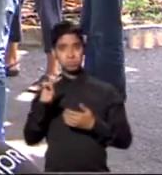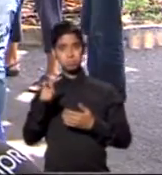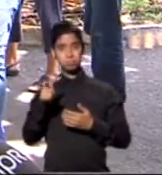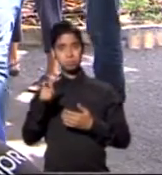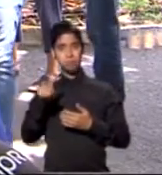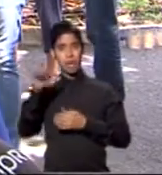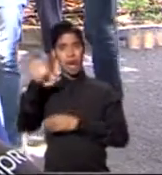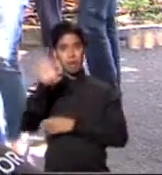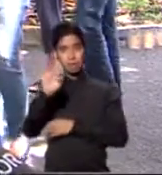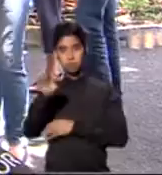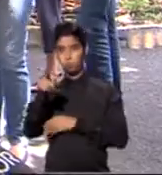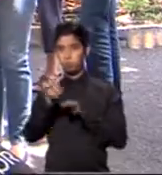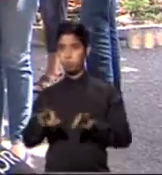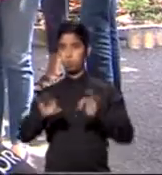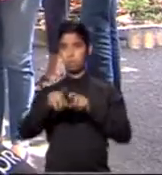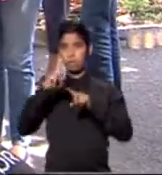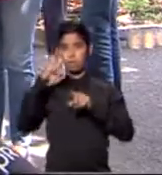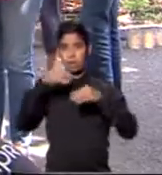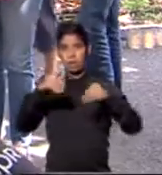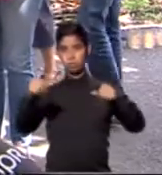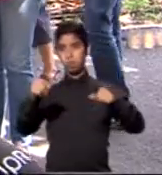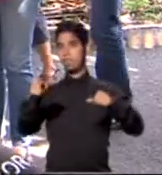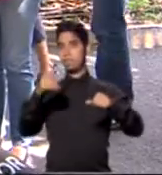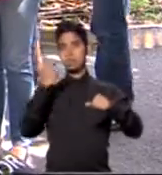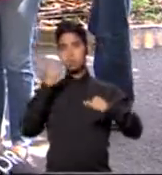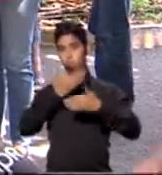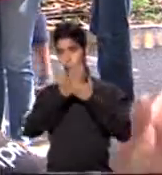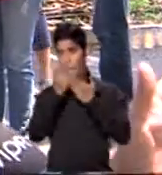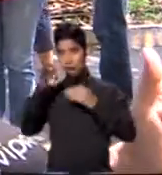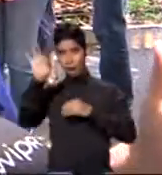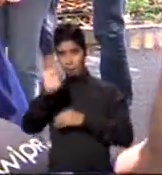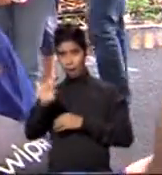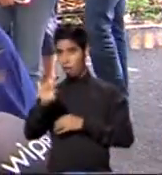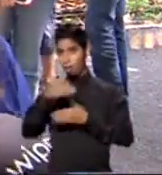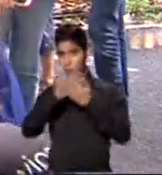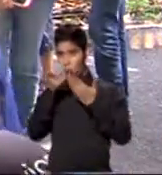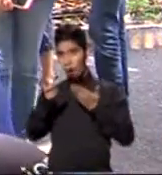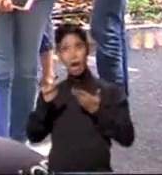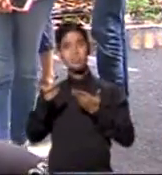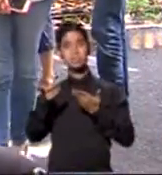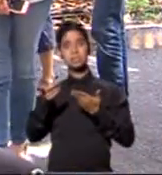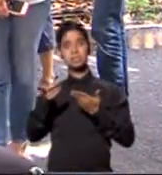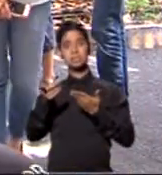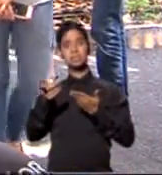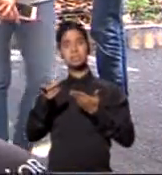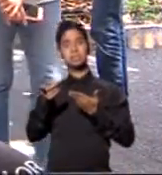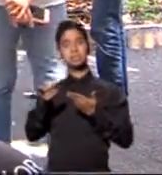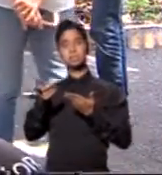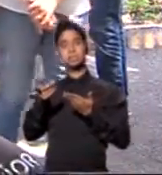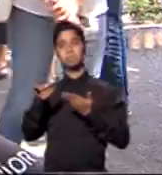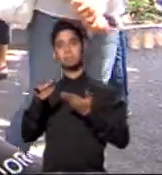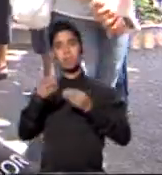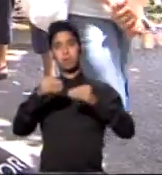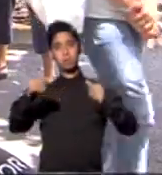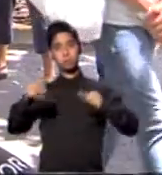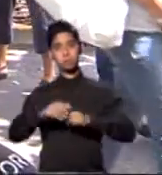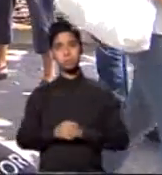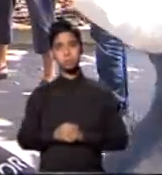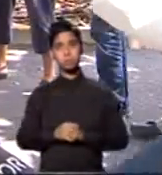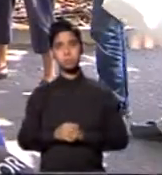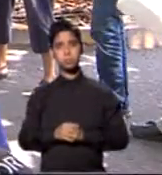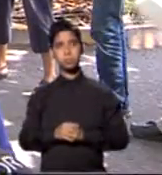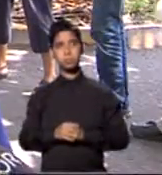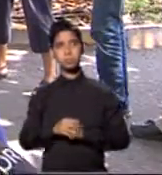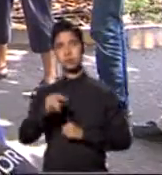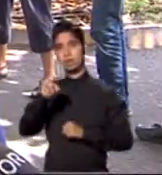Y si no tenemos agricultura, no tenemos comida. ¿Y a las personas no las harían personalidad? No, incorrecto. El NALET es altamente tóxico para los